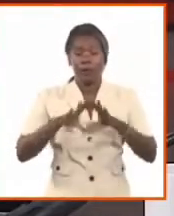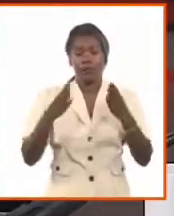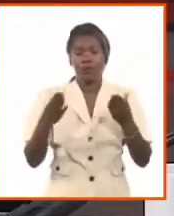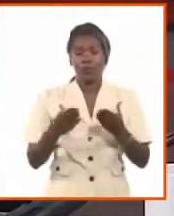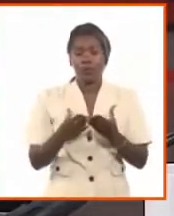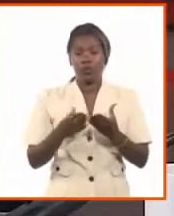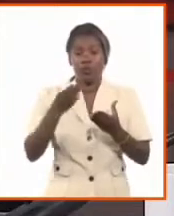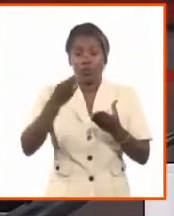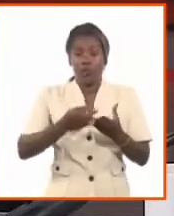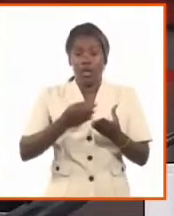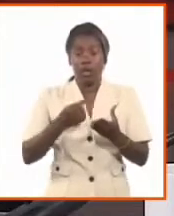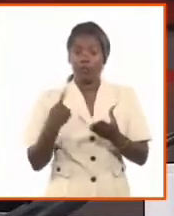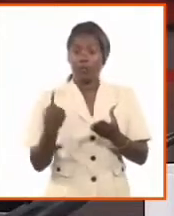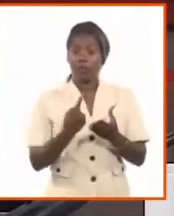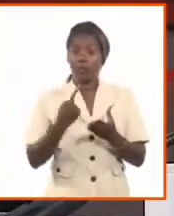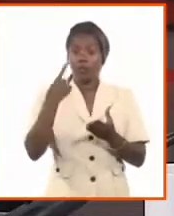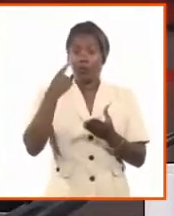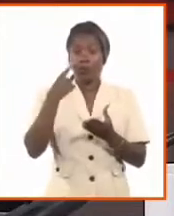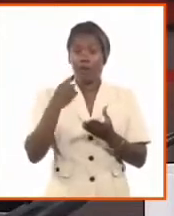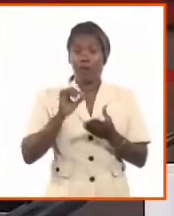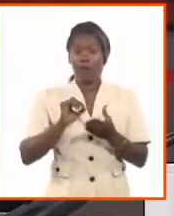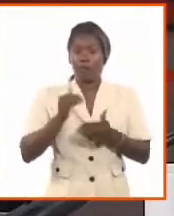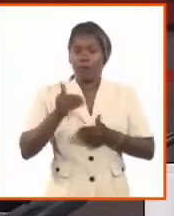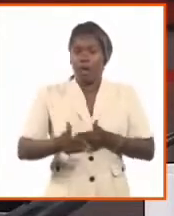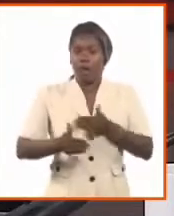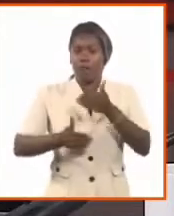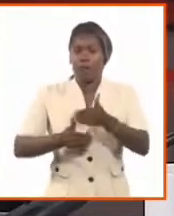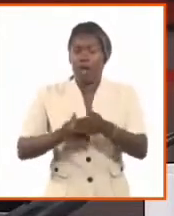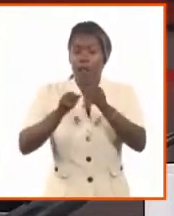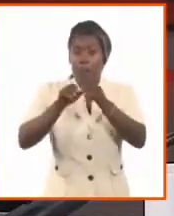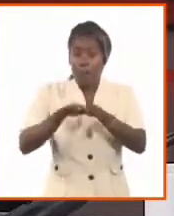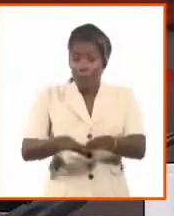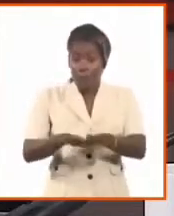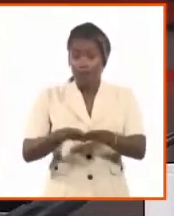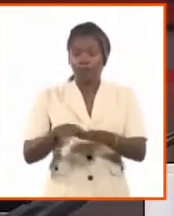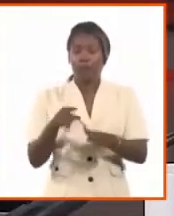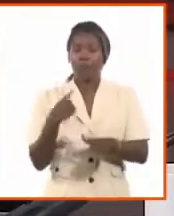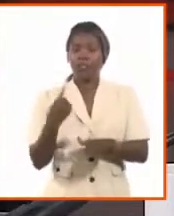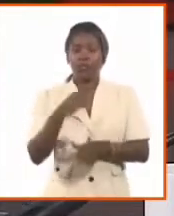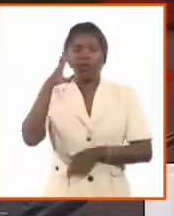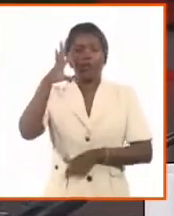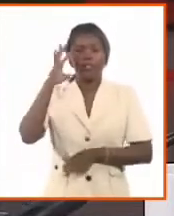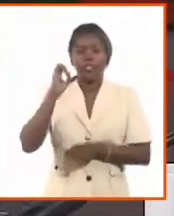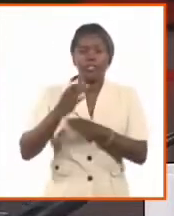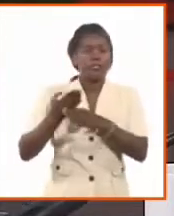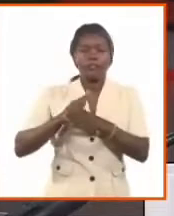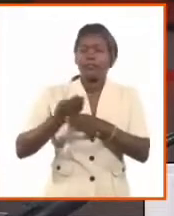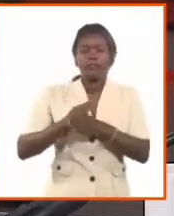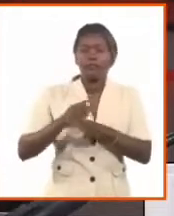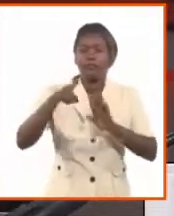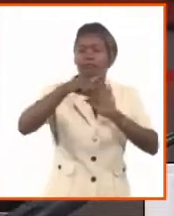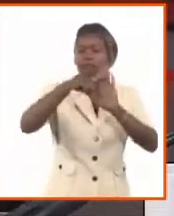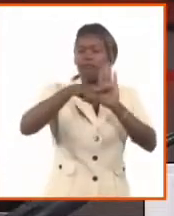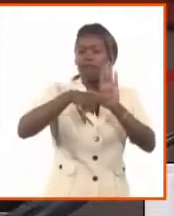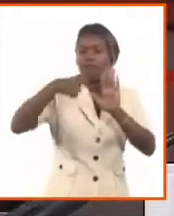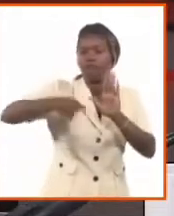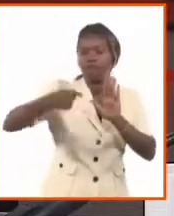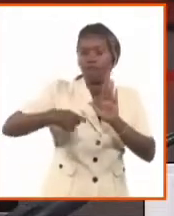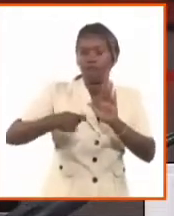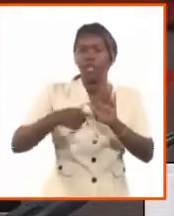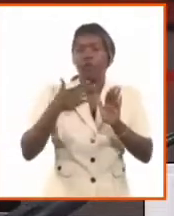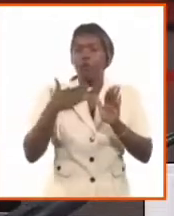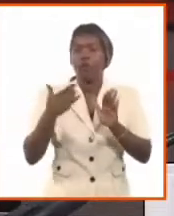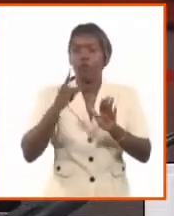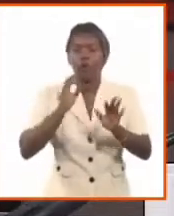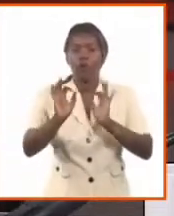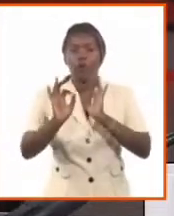pautas esenciales con vocación de peregrinidad de lo que es el estatuto jurídico y la manera en la que se va a proteger las familias